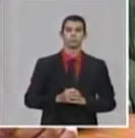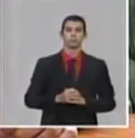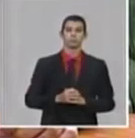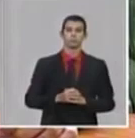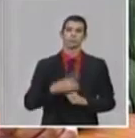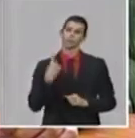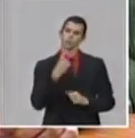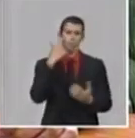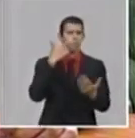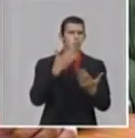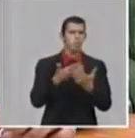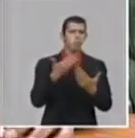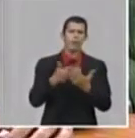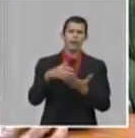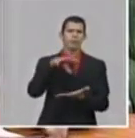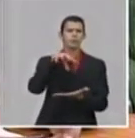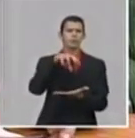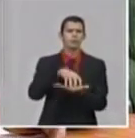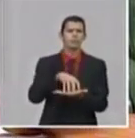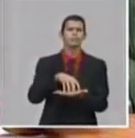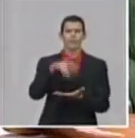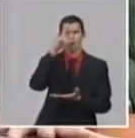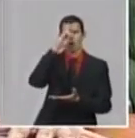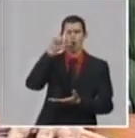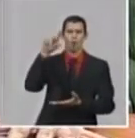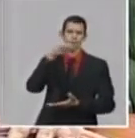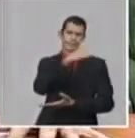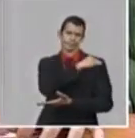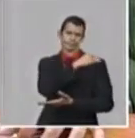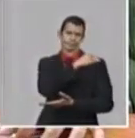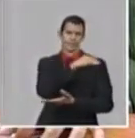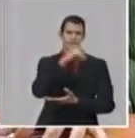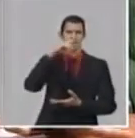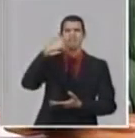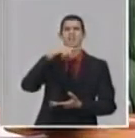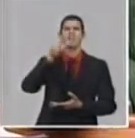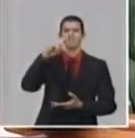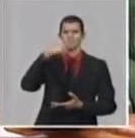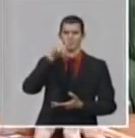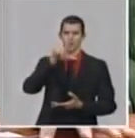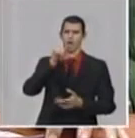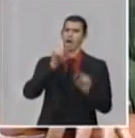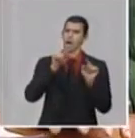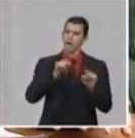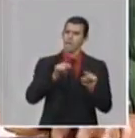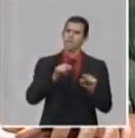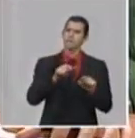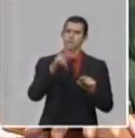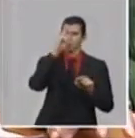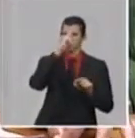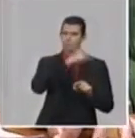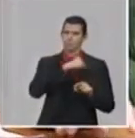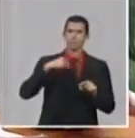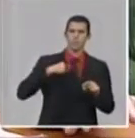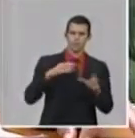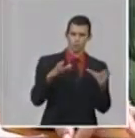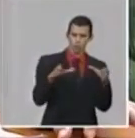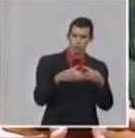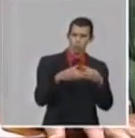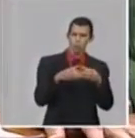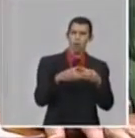con el grupo de médicos que trabajan en la terapia intensiva, dirigidos por el doctor Rafael